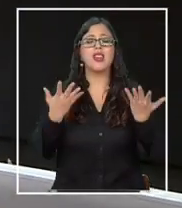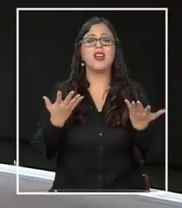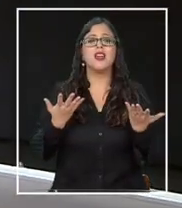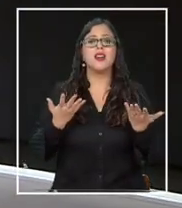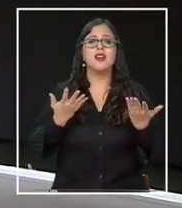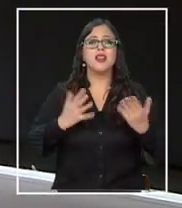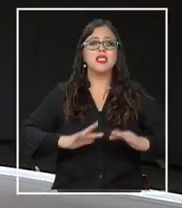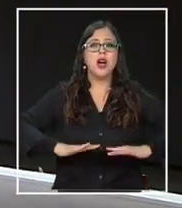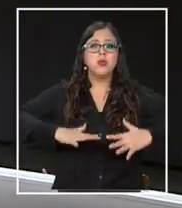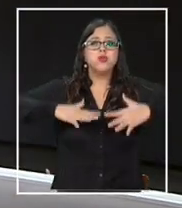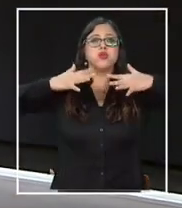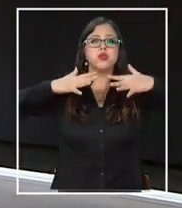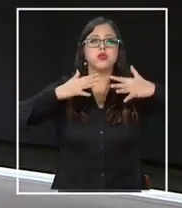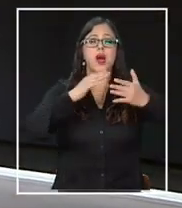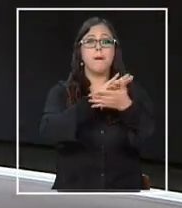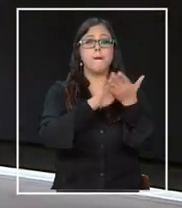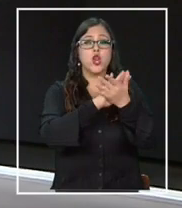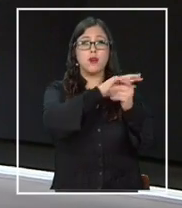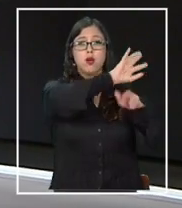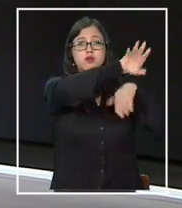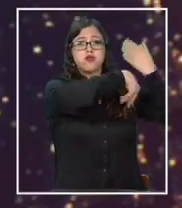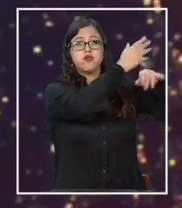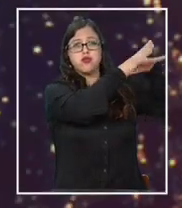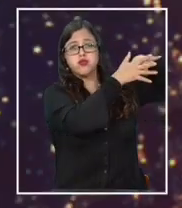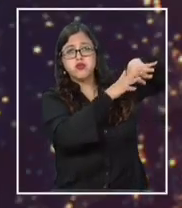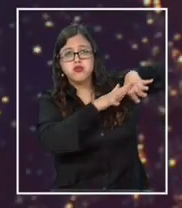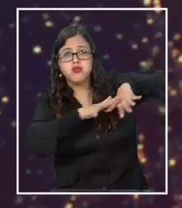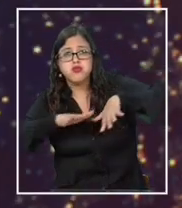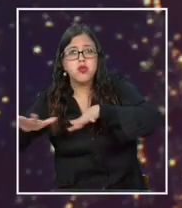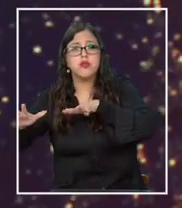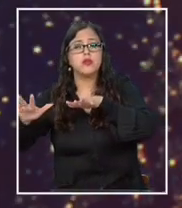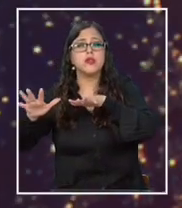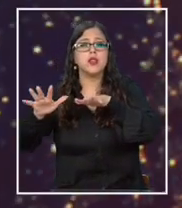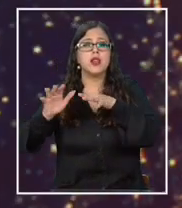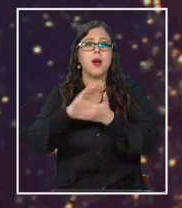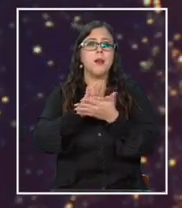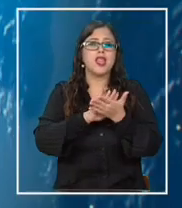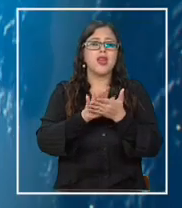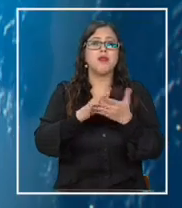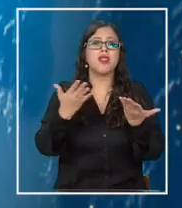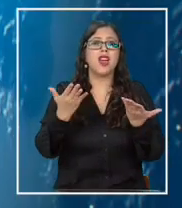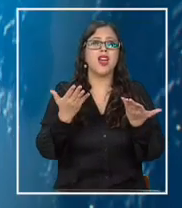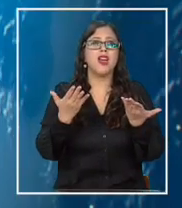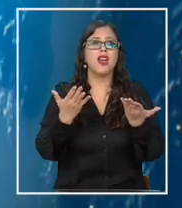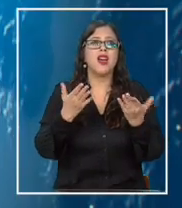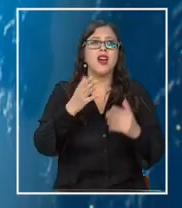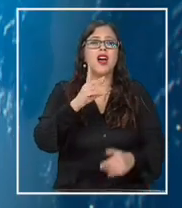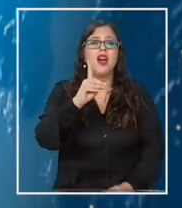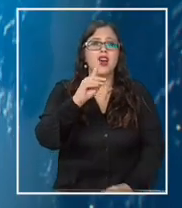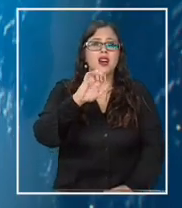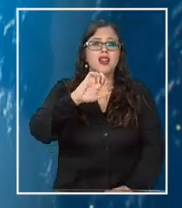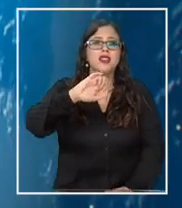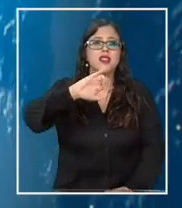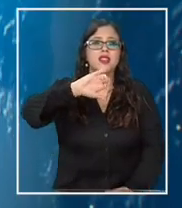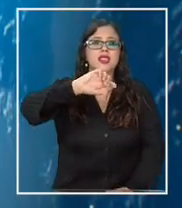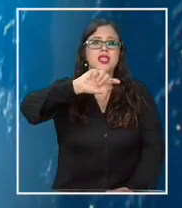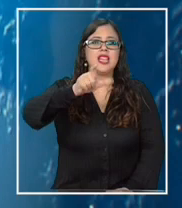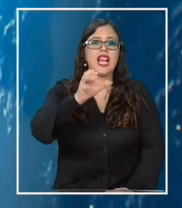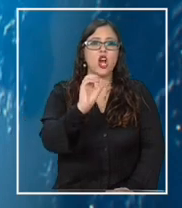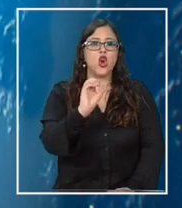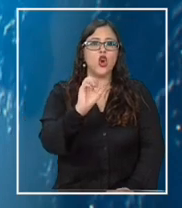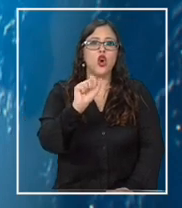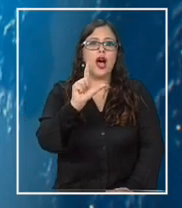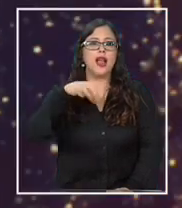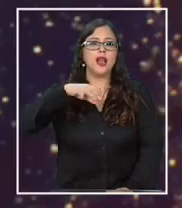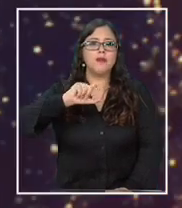erradamente en los aluviones, por ejemplo, que tristemente han arrasado con localidades como Diego Almagro. Esto apunta básicamente a las inundaciones.